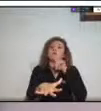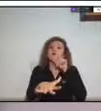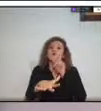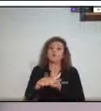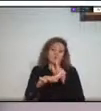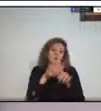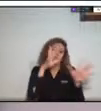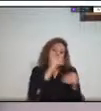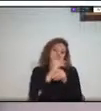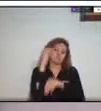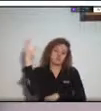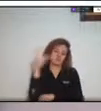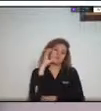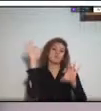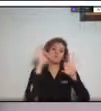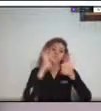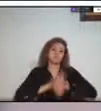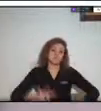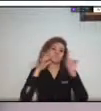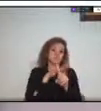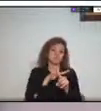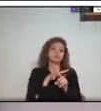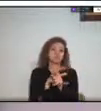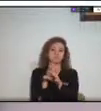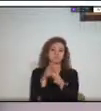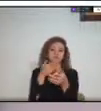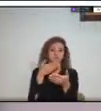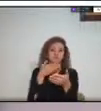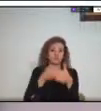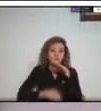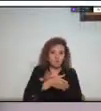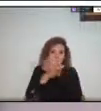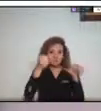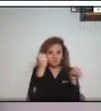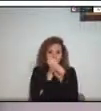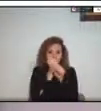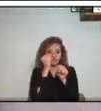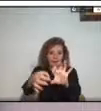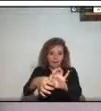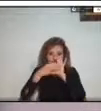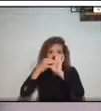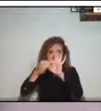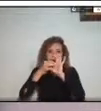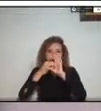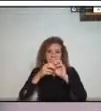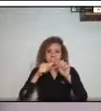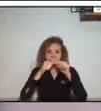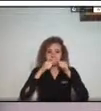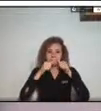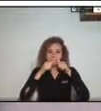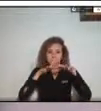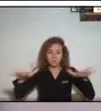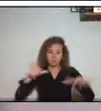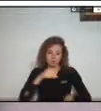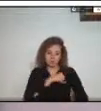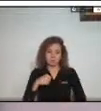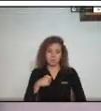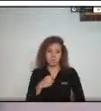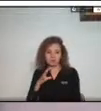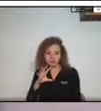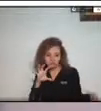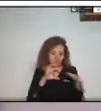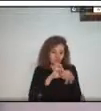privado y en la preparación para la respuesta a este tipo de fenómenos de origen tecnológico vamos a dar